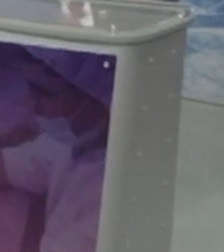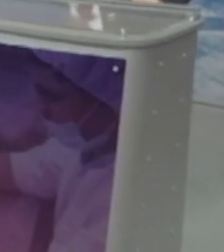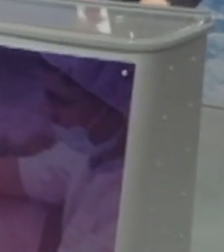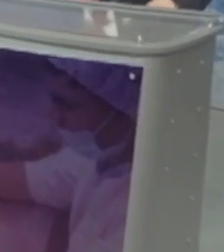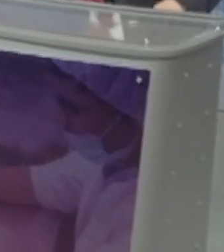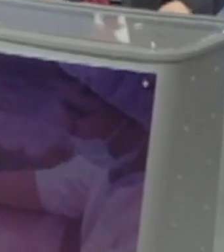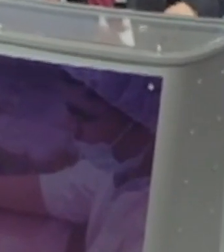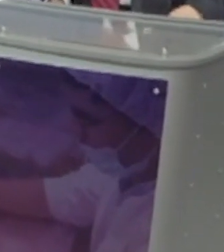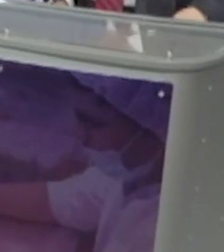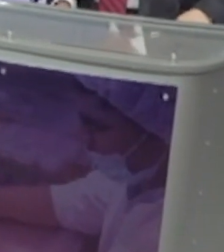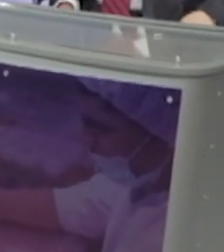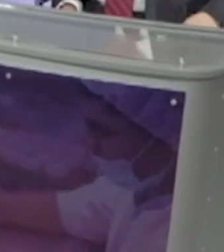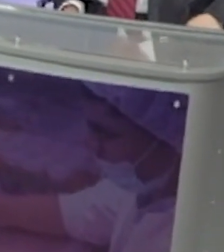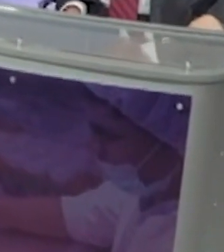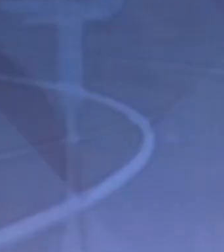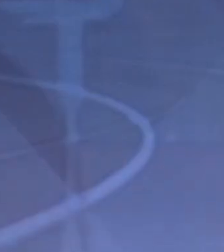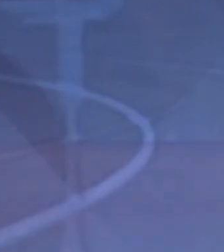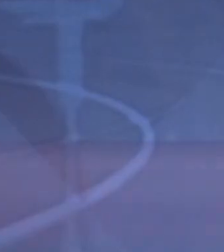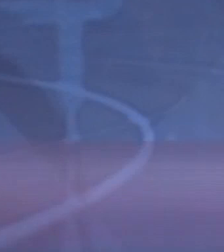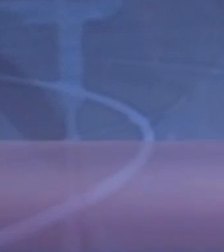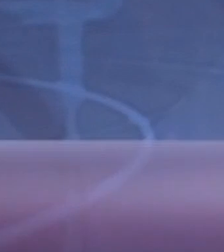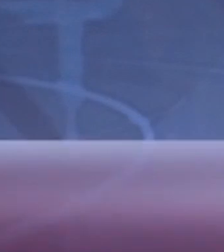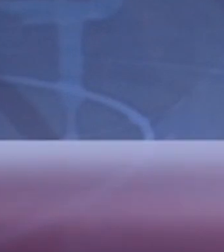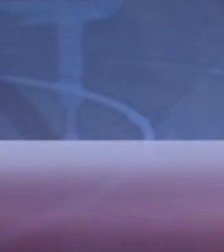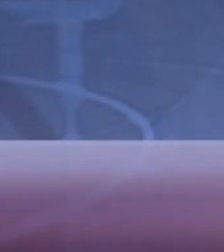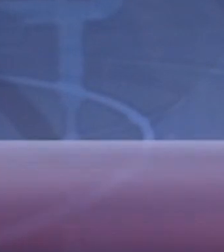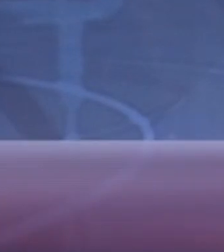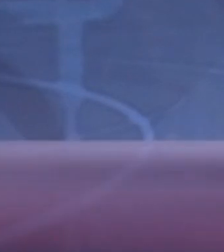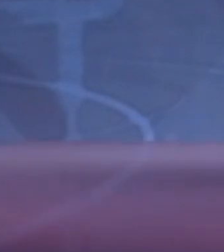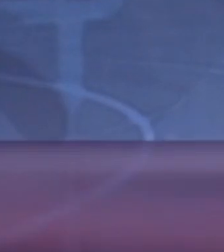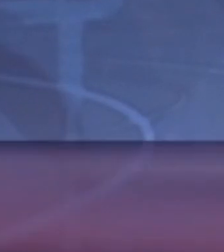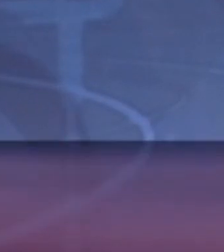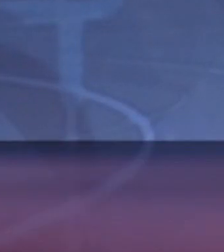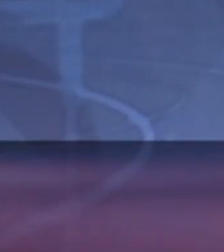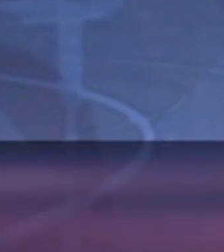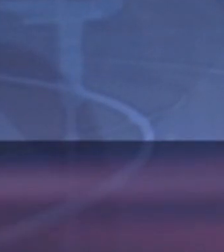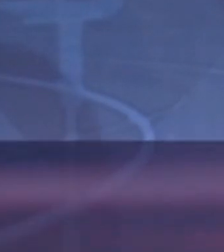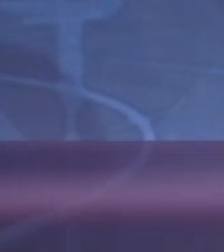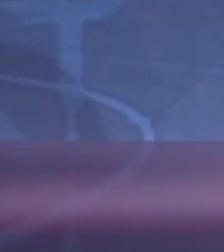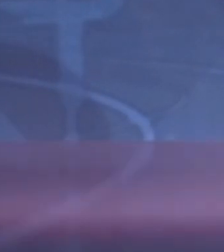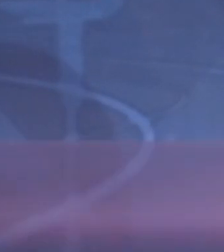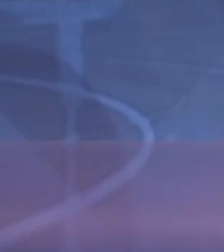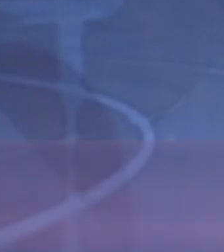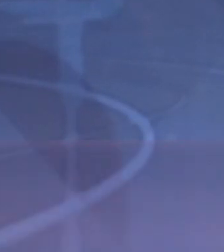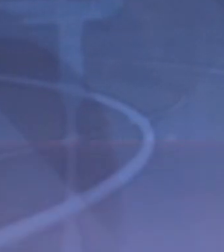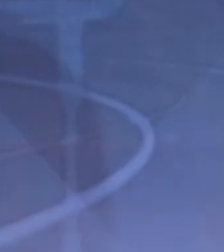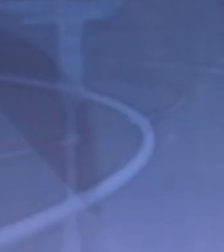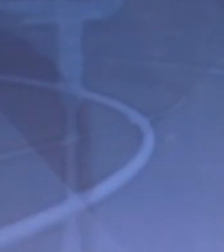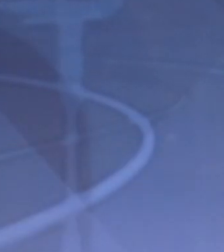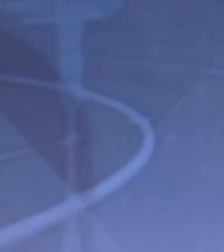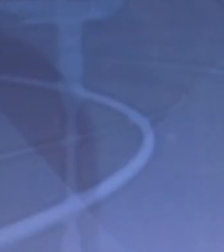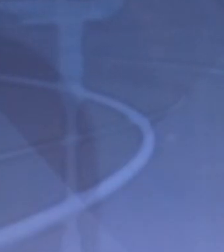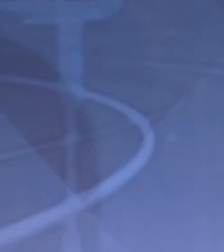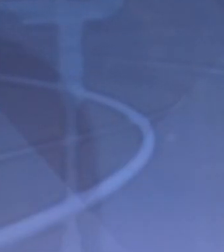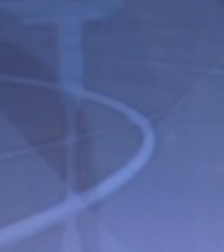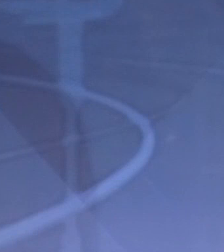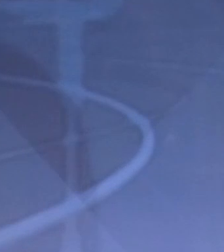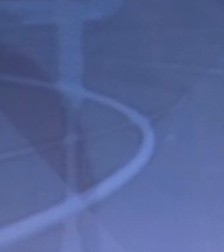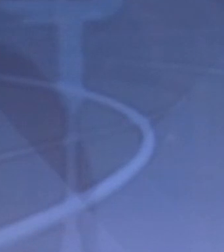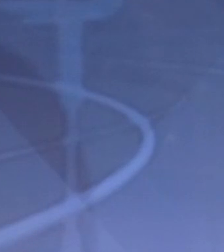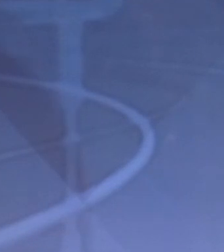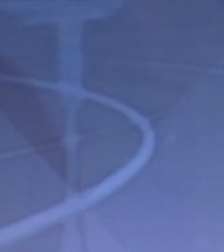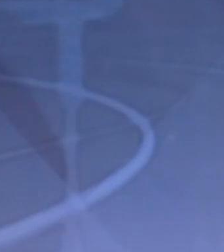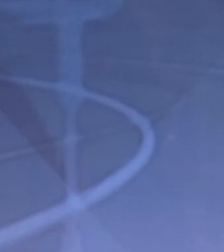Hola, ¿qué tal? El 3 de noviembre millones de estadounidenses acudirán a las urnas para elegir al nuevo presidente de los Estados Unidos de América